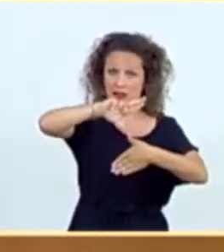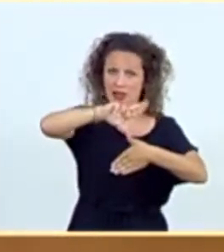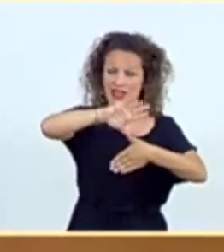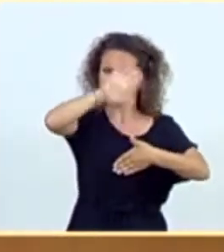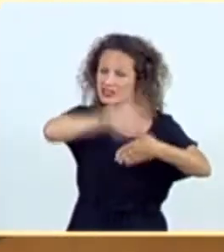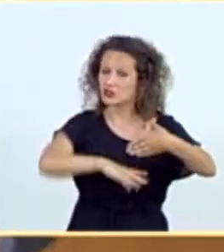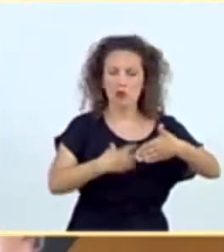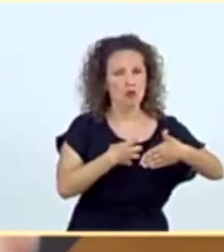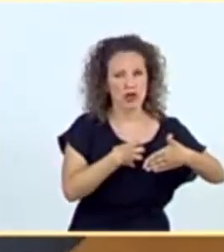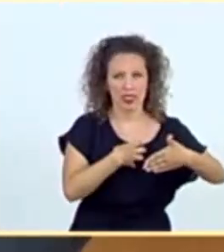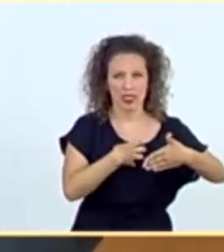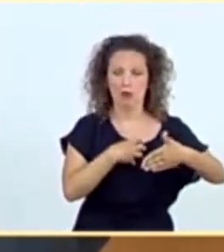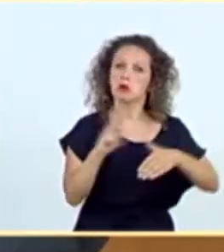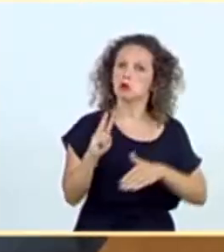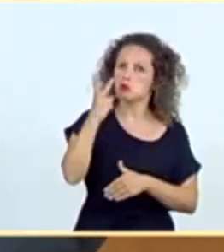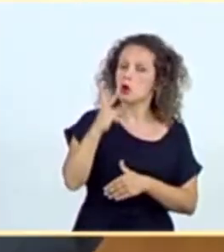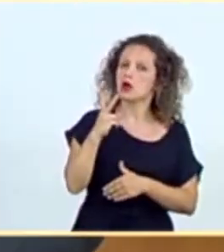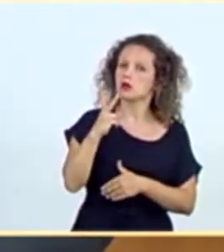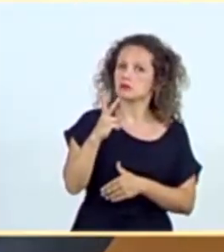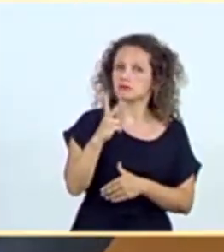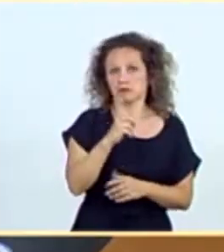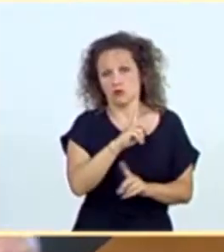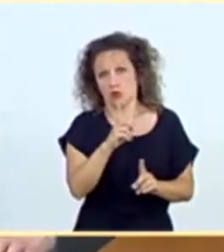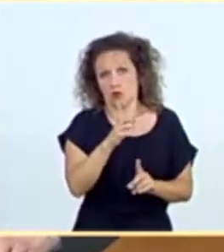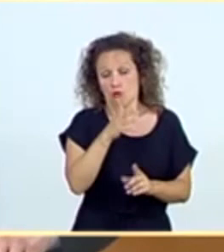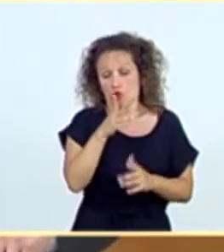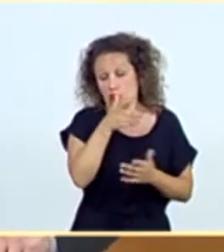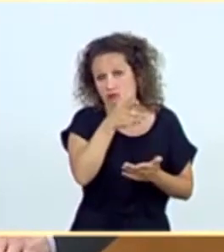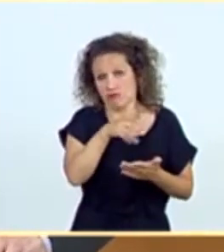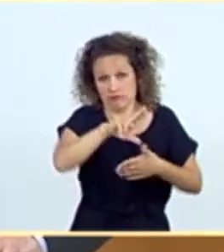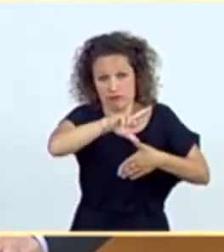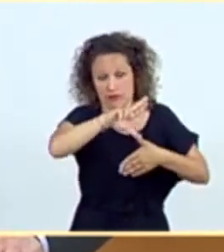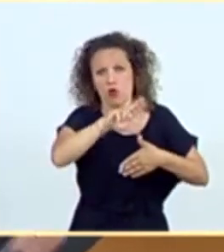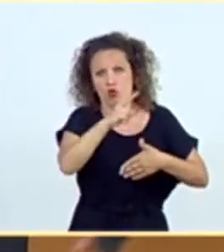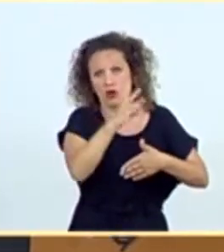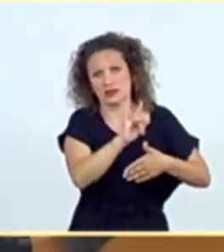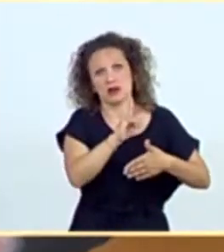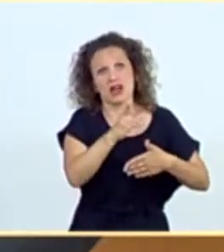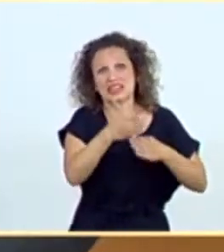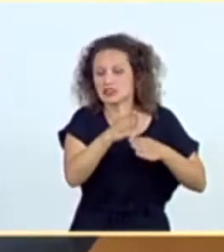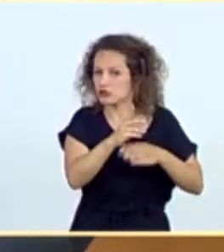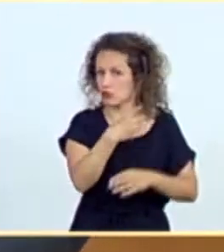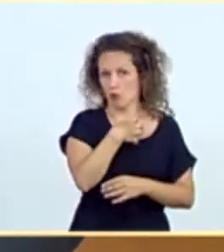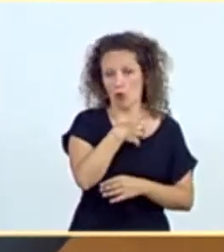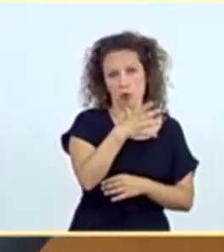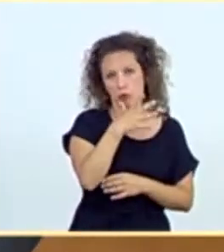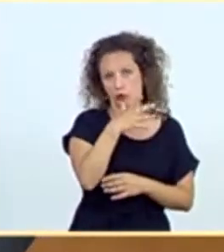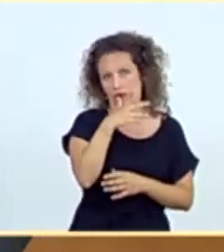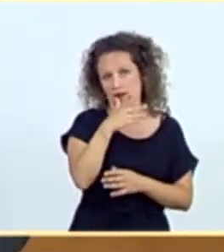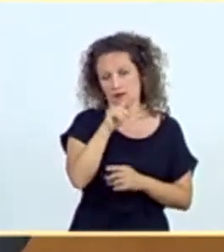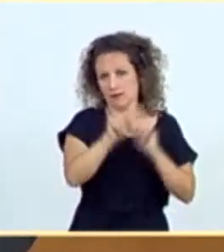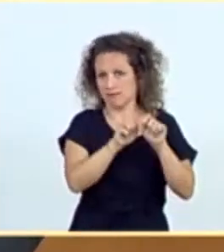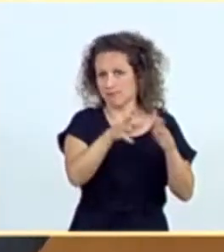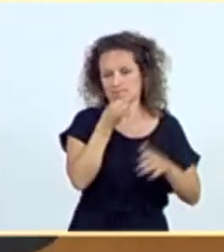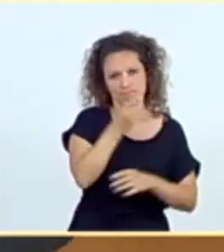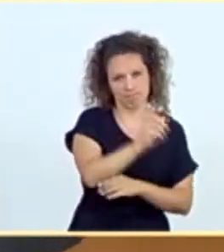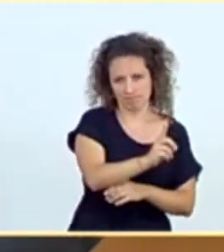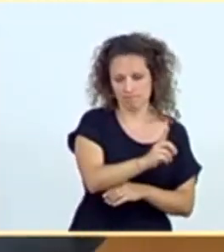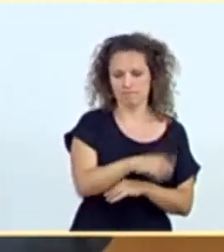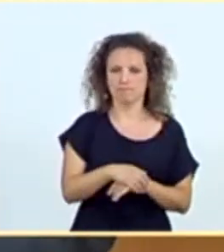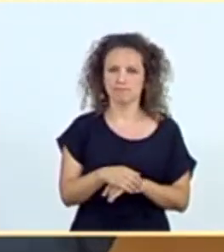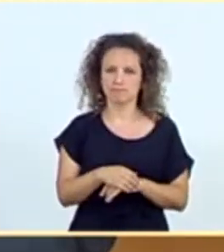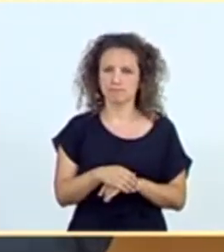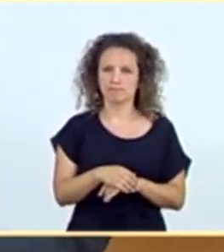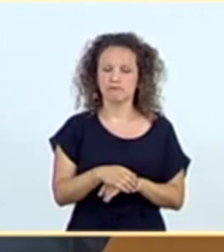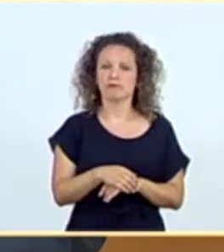condiciones, porque la epidemia ahí no está yendo en el buen camino. En cuarto lugar, efectivamente estamos trabajando, lo tenemos